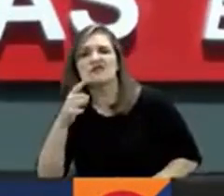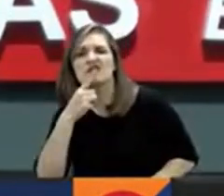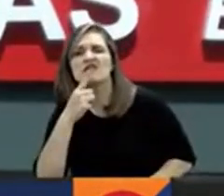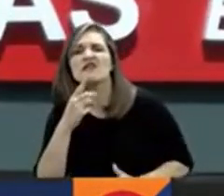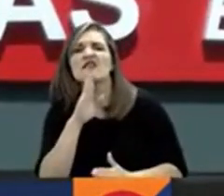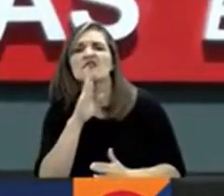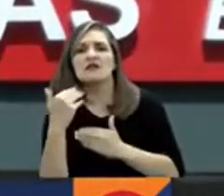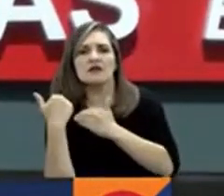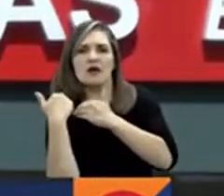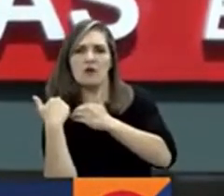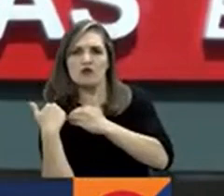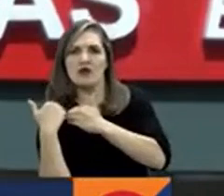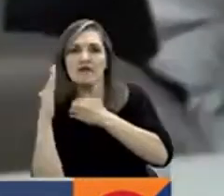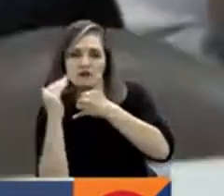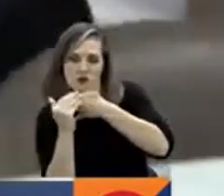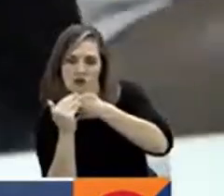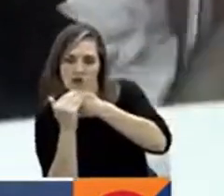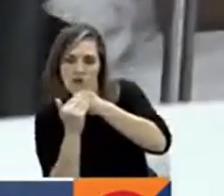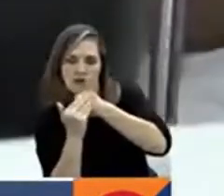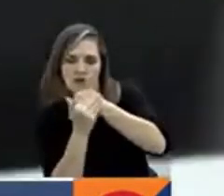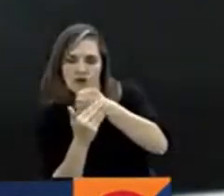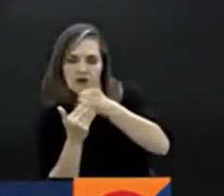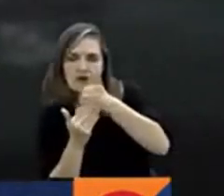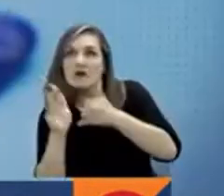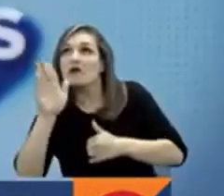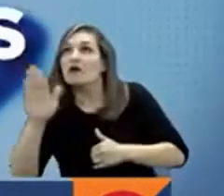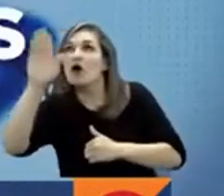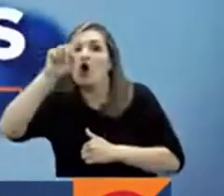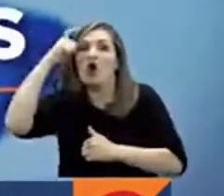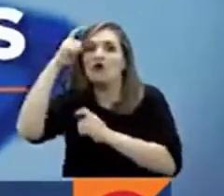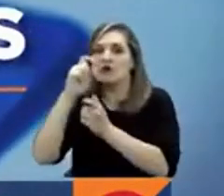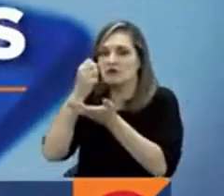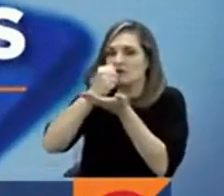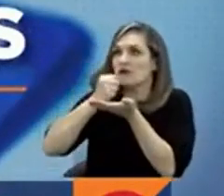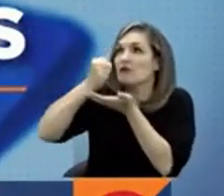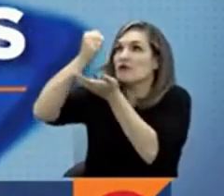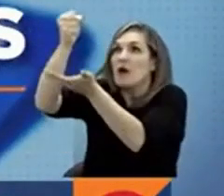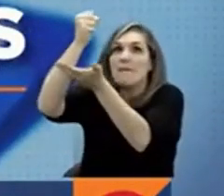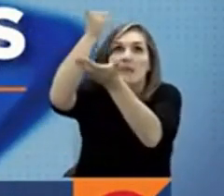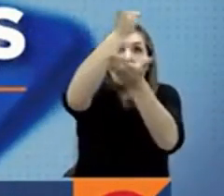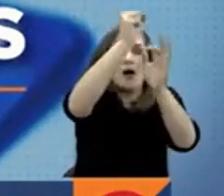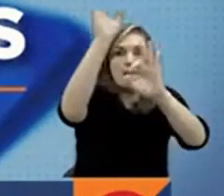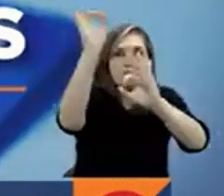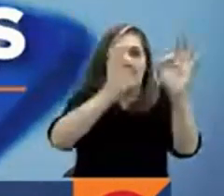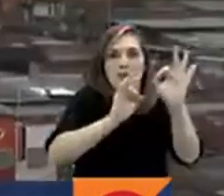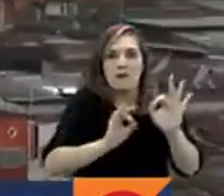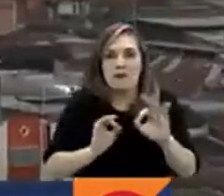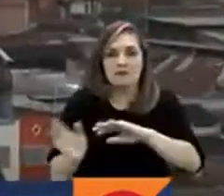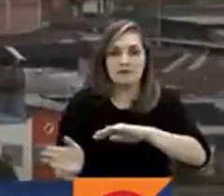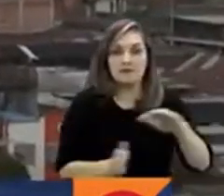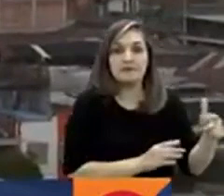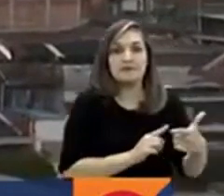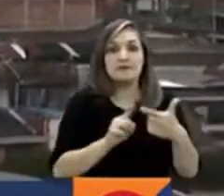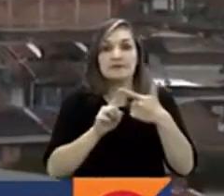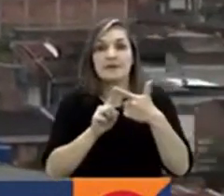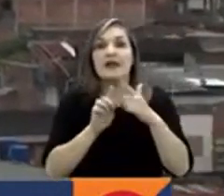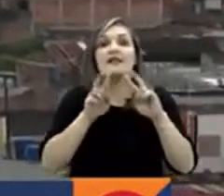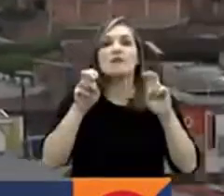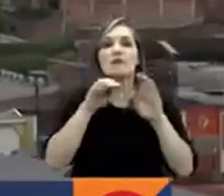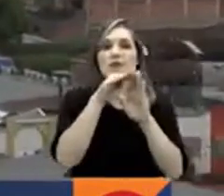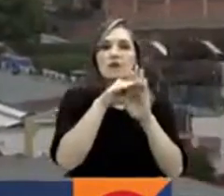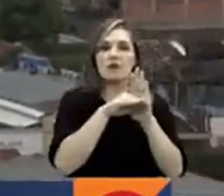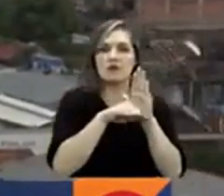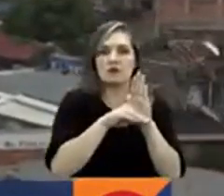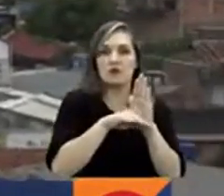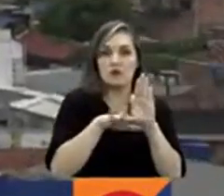entidades territoriales de cada departamento, ciudad o municipio. Ampliación de políticas públicas. Plantean constituir un